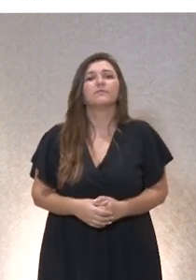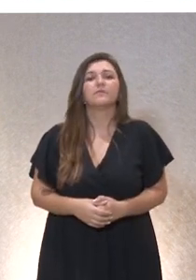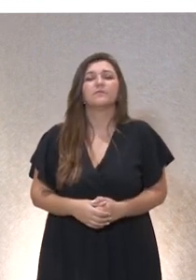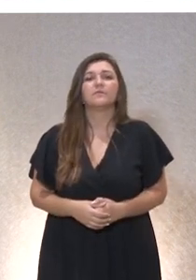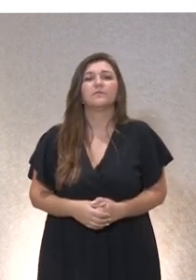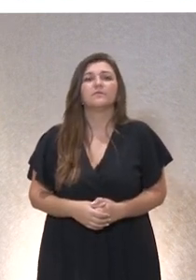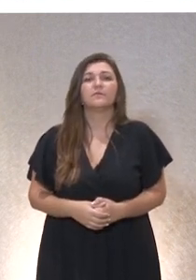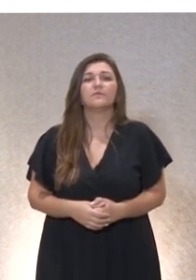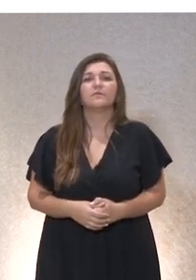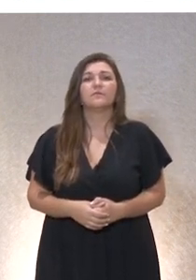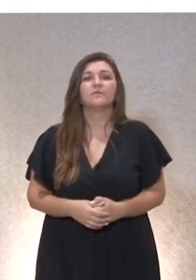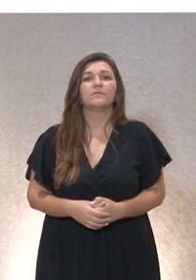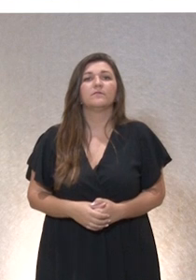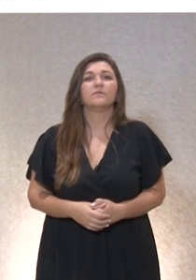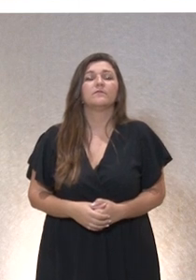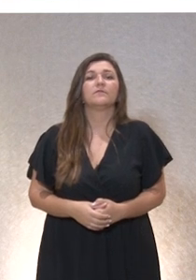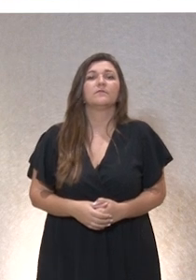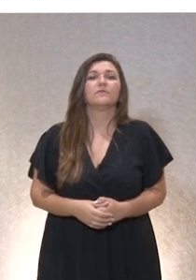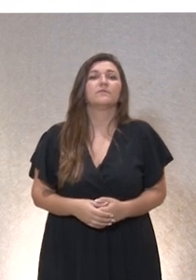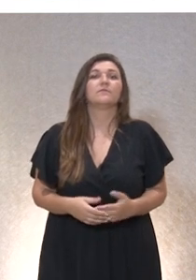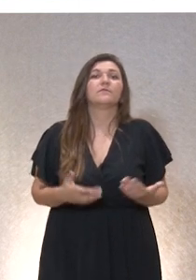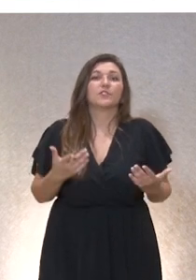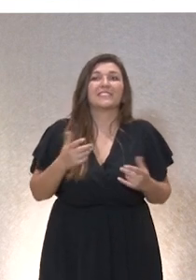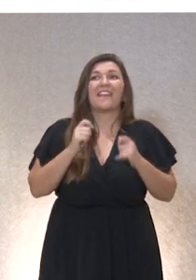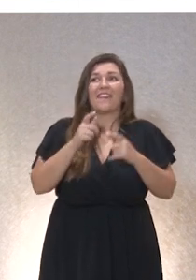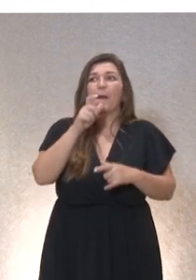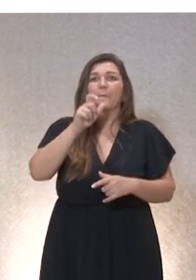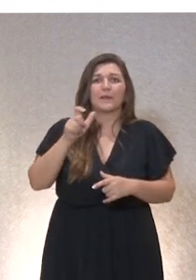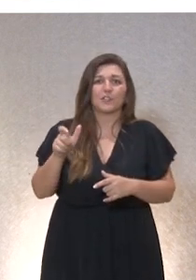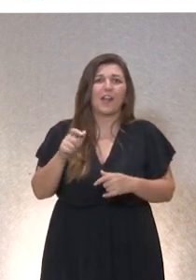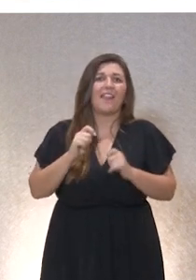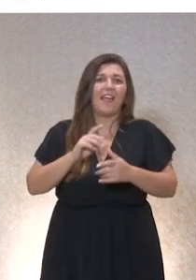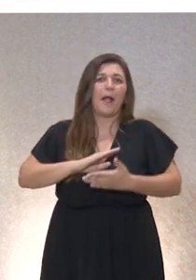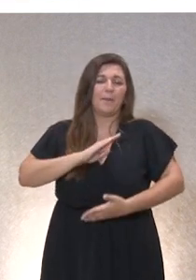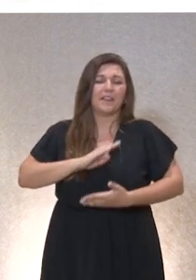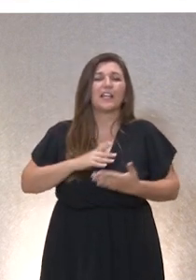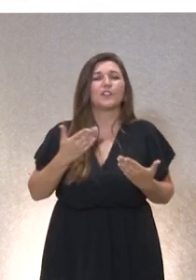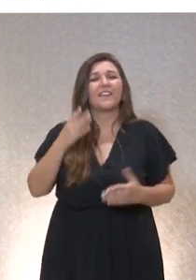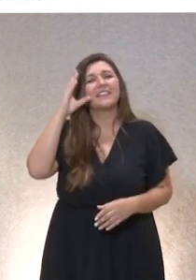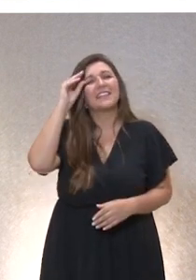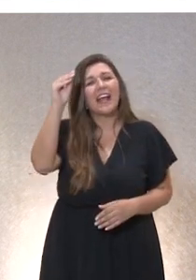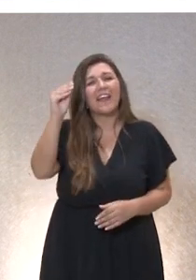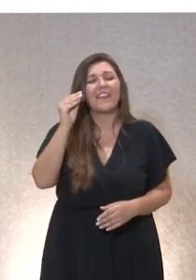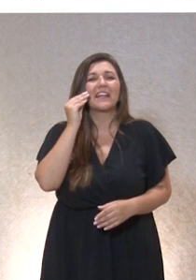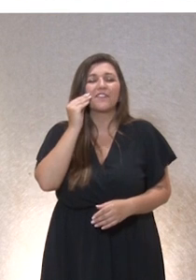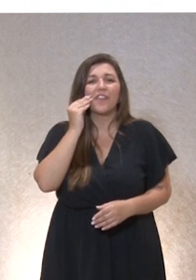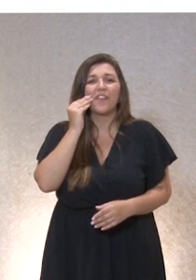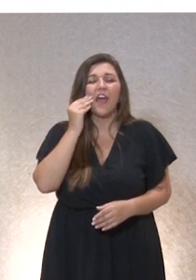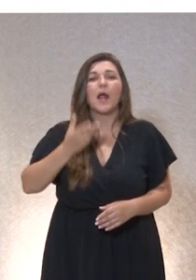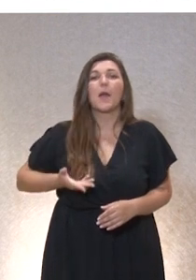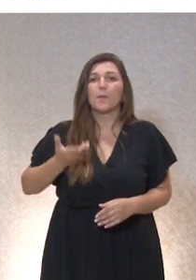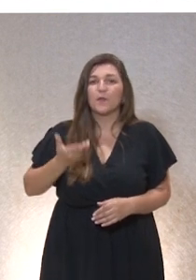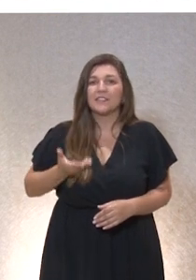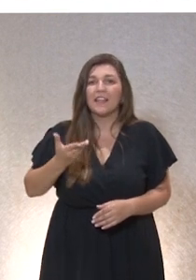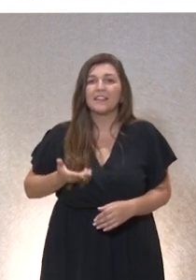La verdad la van a tener que poner sujetos que capaciten. Me interesa desmitificar la inteligencia artificial y yo creo que me interesa